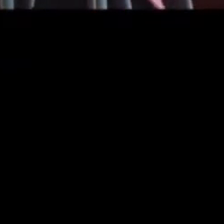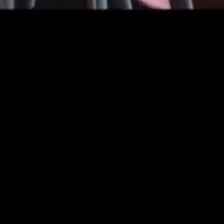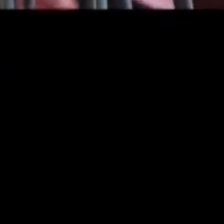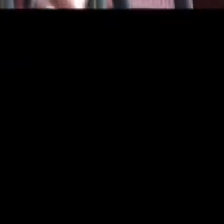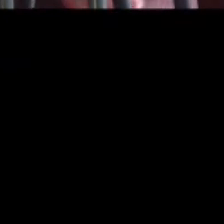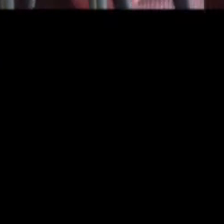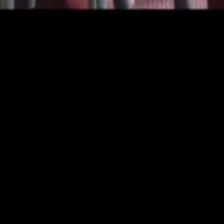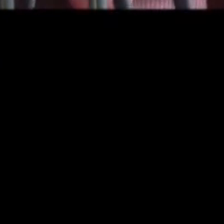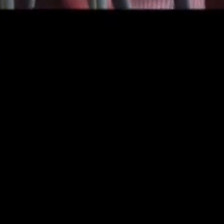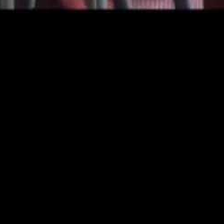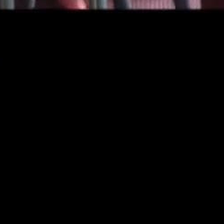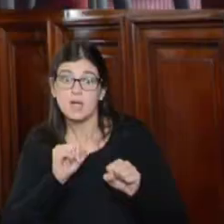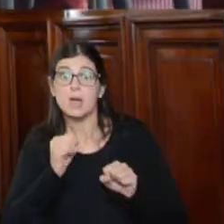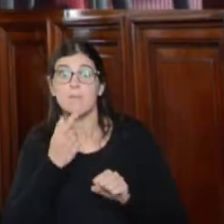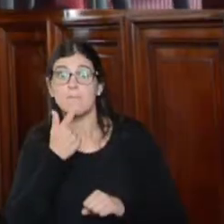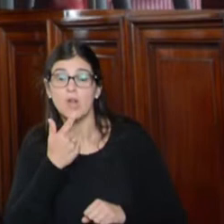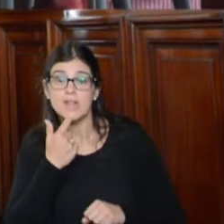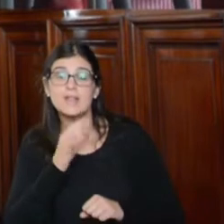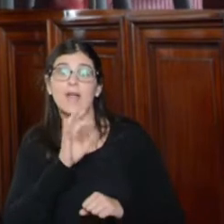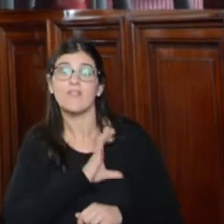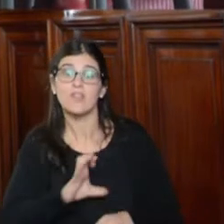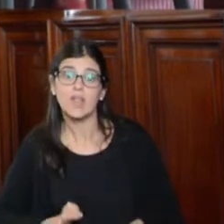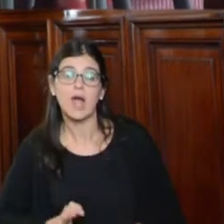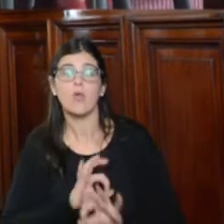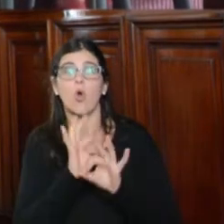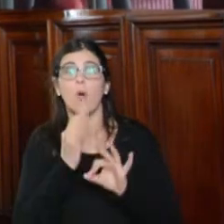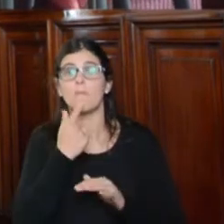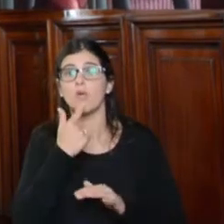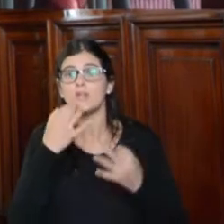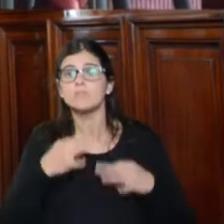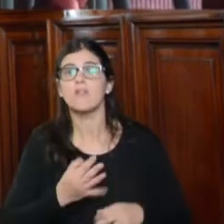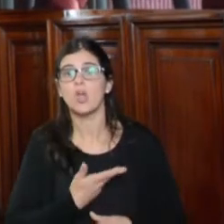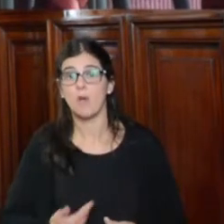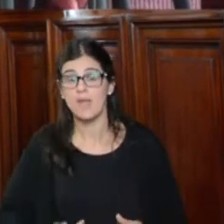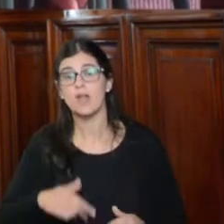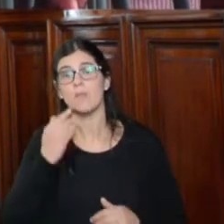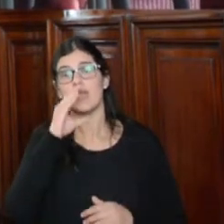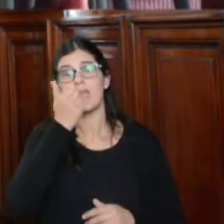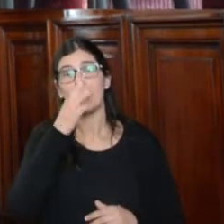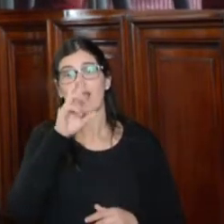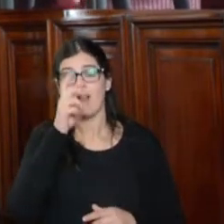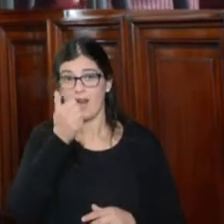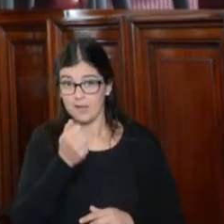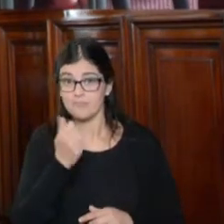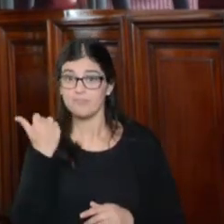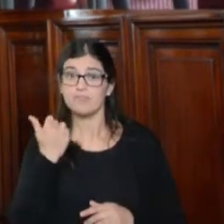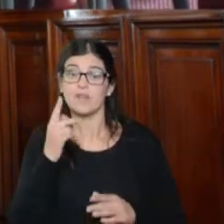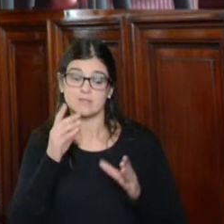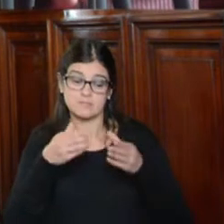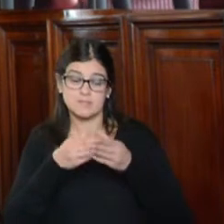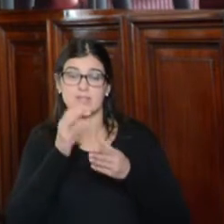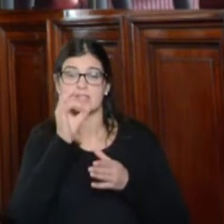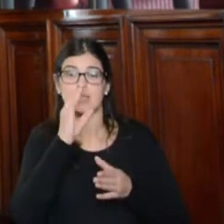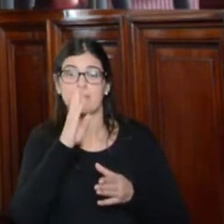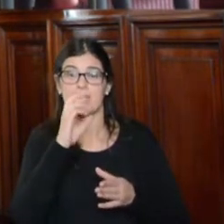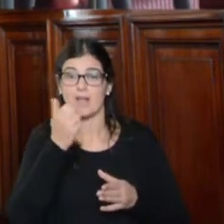vinculadas a si es política de Estado o política de gobierno. Luego, Carla Gaudenzi, de Cipreva, va a contestar